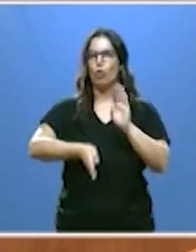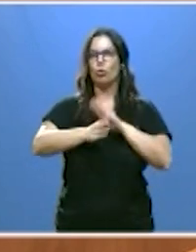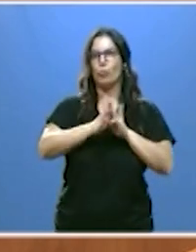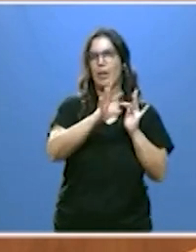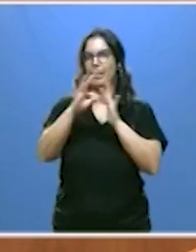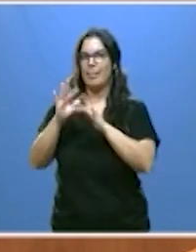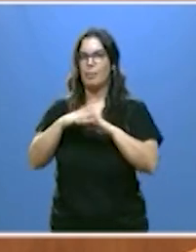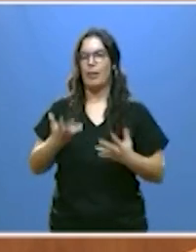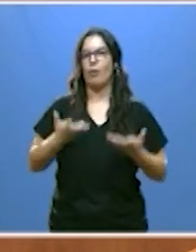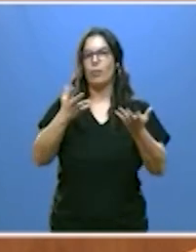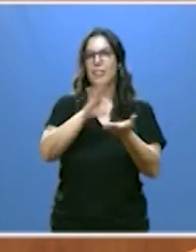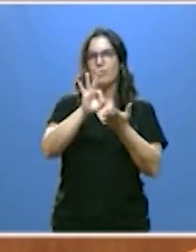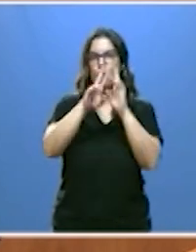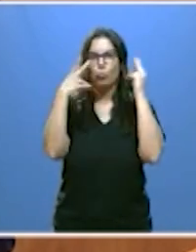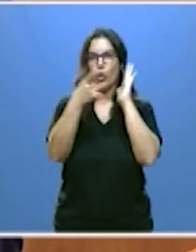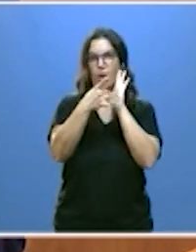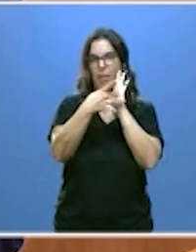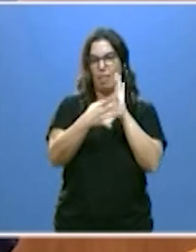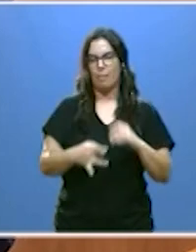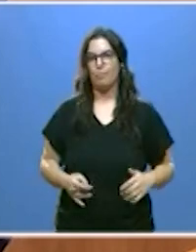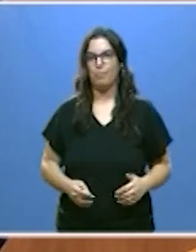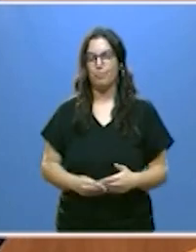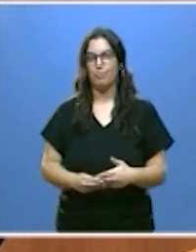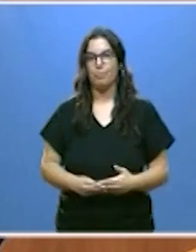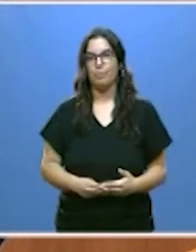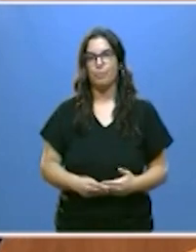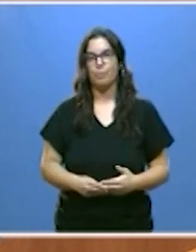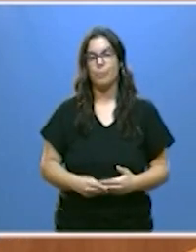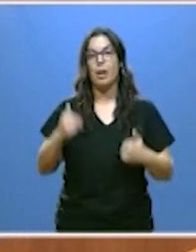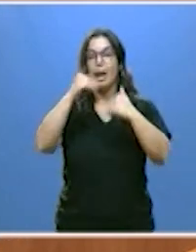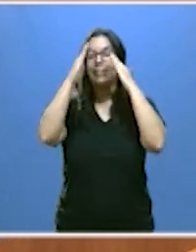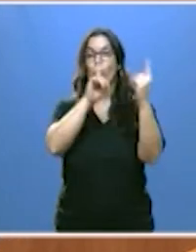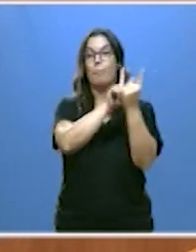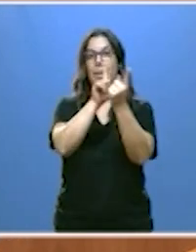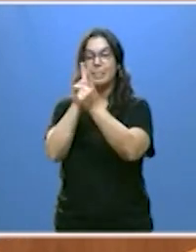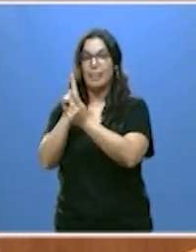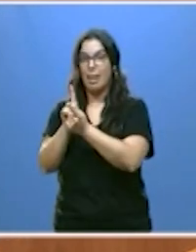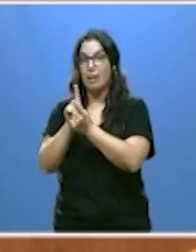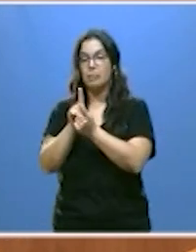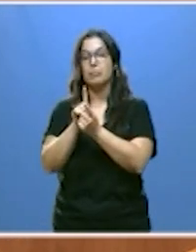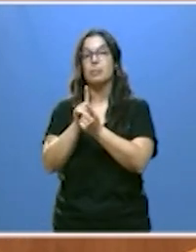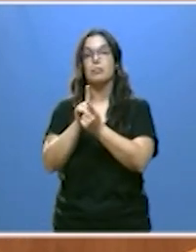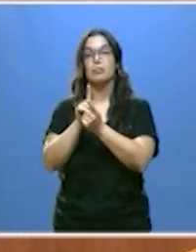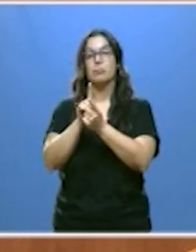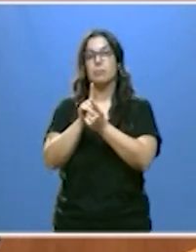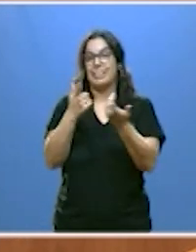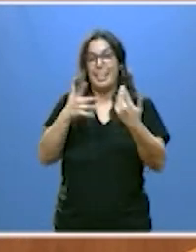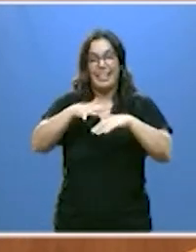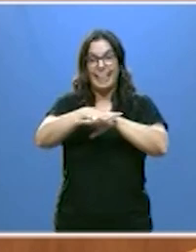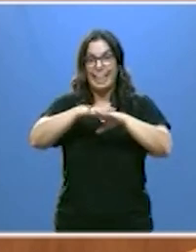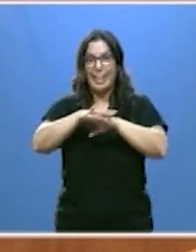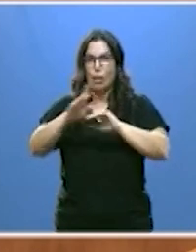en la calidad de los servicios públicos en España prestamos atención presencial en toda nuestra extensa red